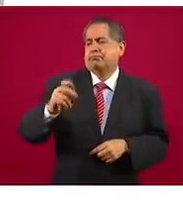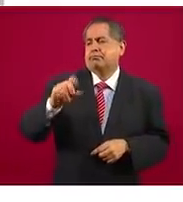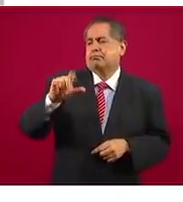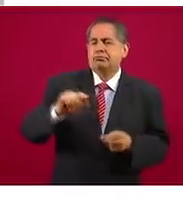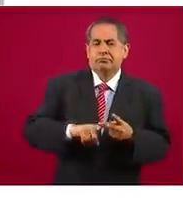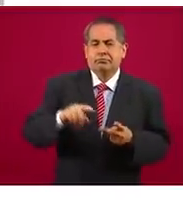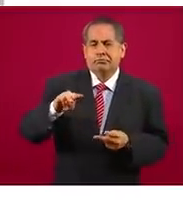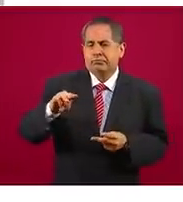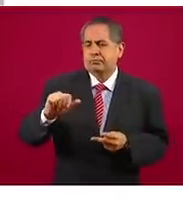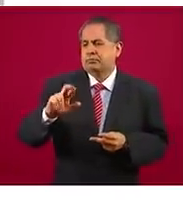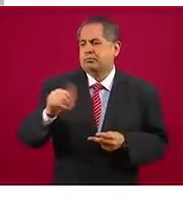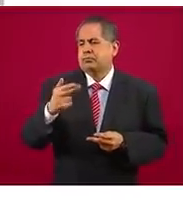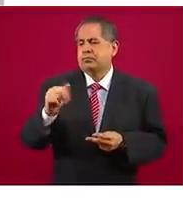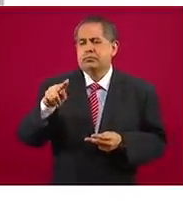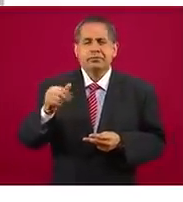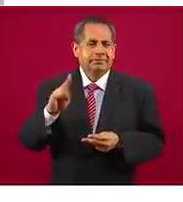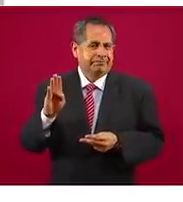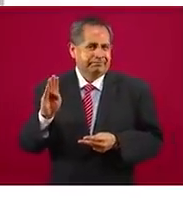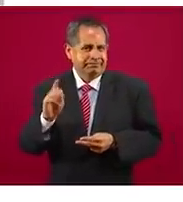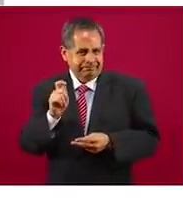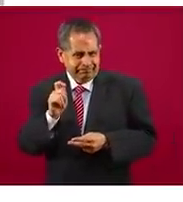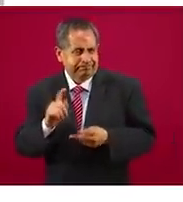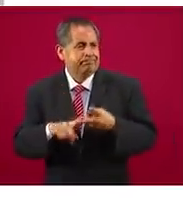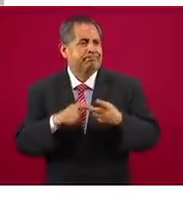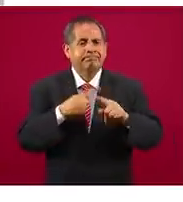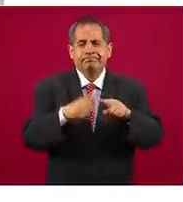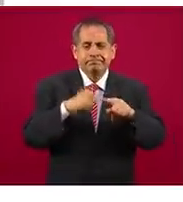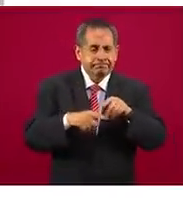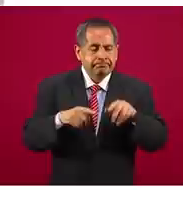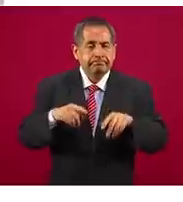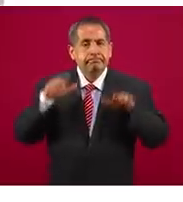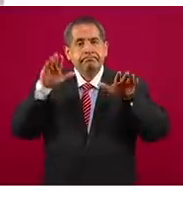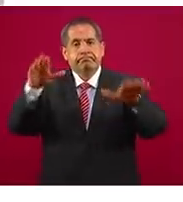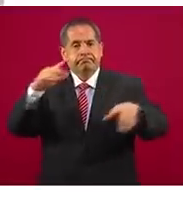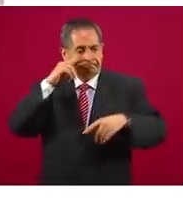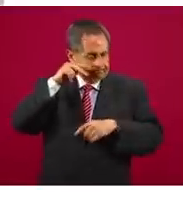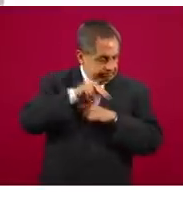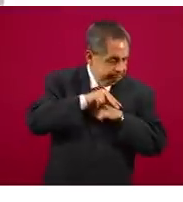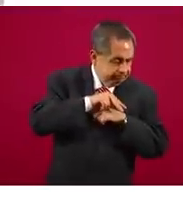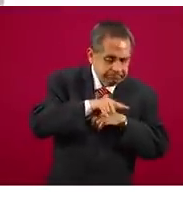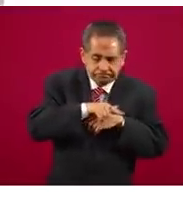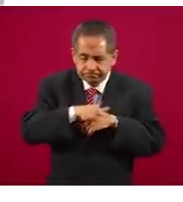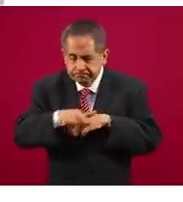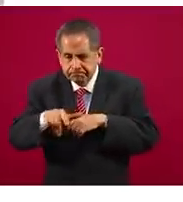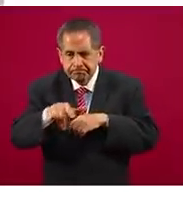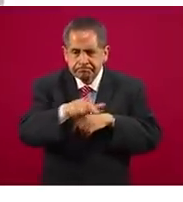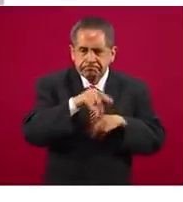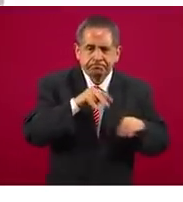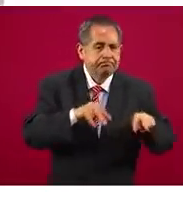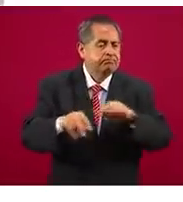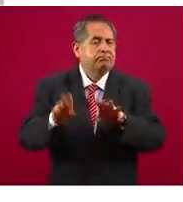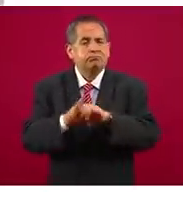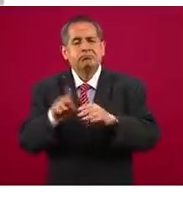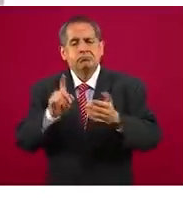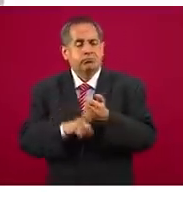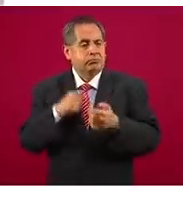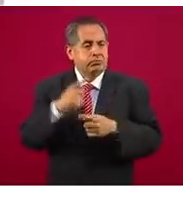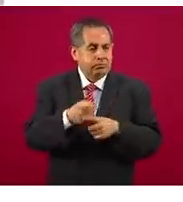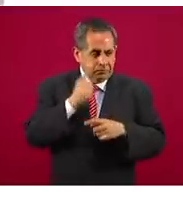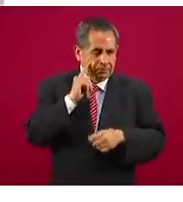marihuana, reconocimientos aéreos, reconocimientos terrestres, localización y judicialización de